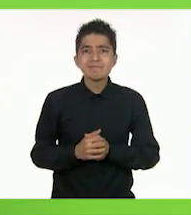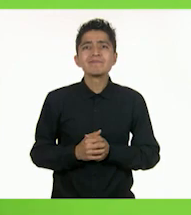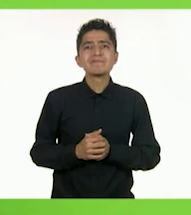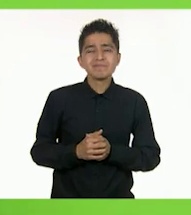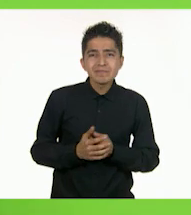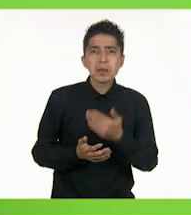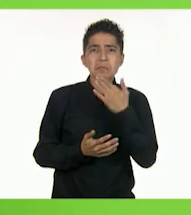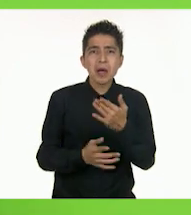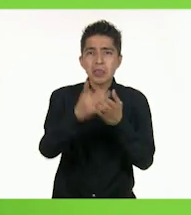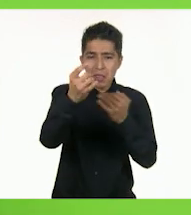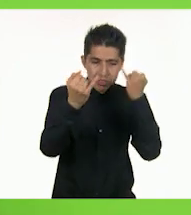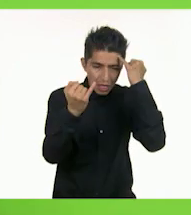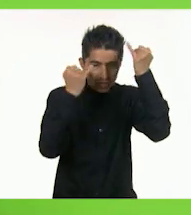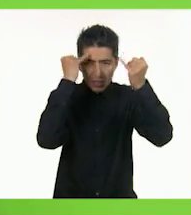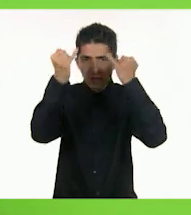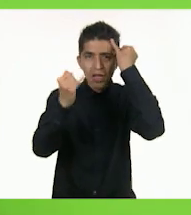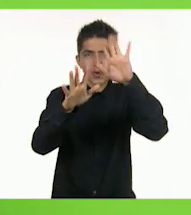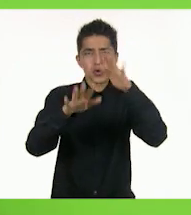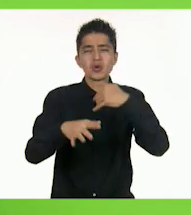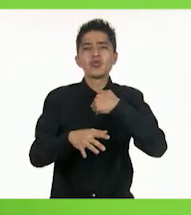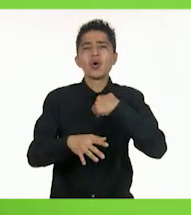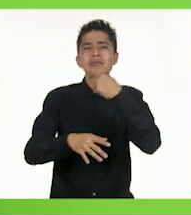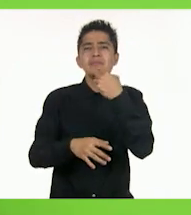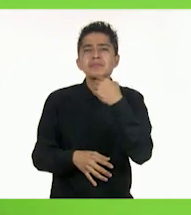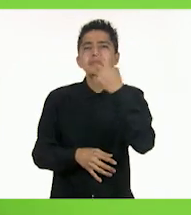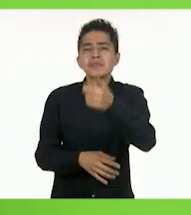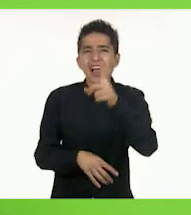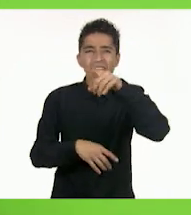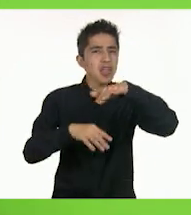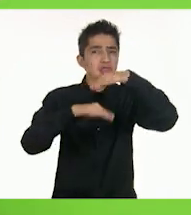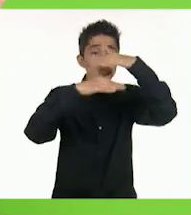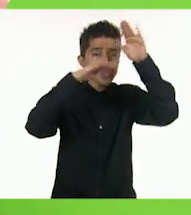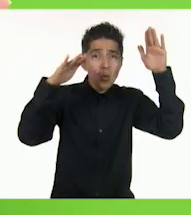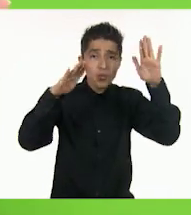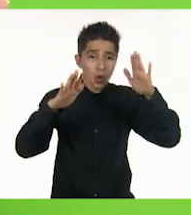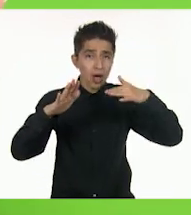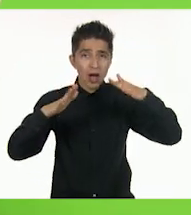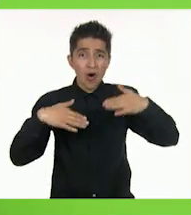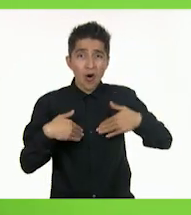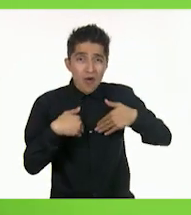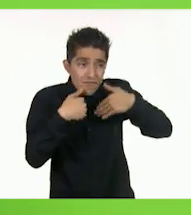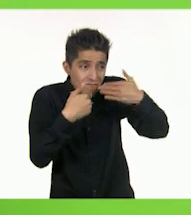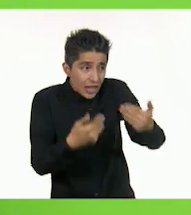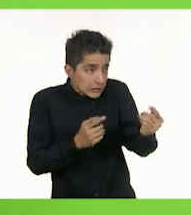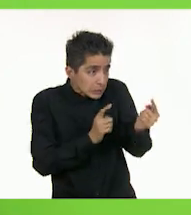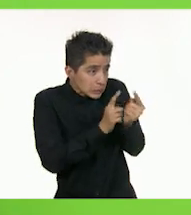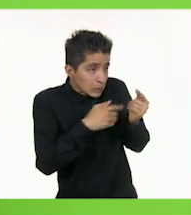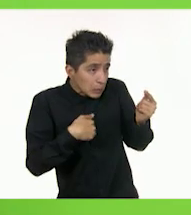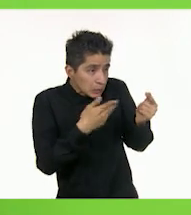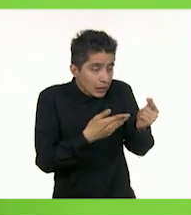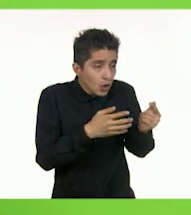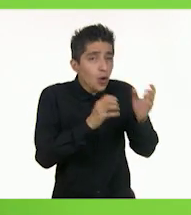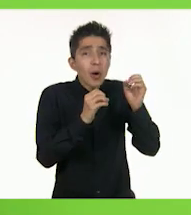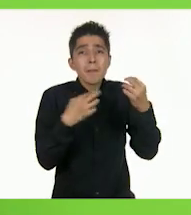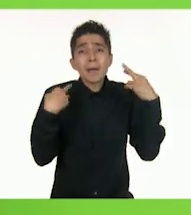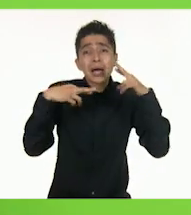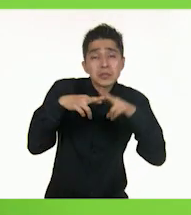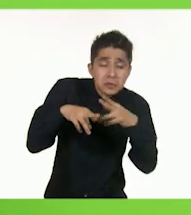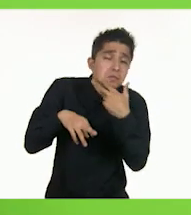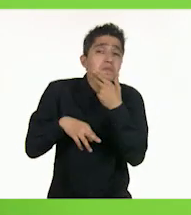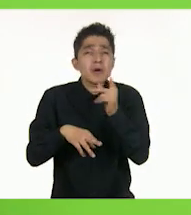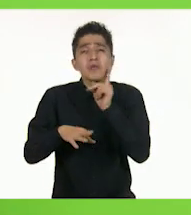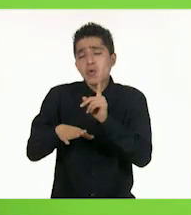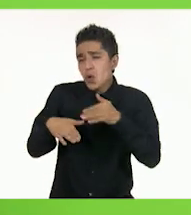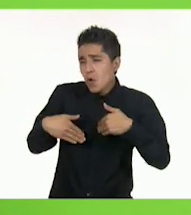Buenas ideas. Yo le diría a algún adulto que le tengan confianza o si no, a su maestra o maestro